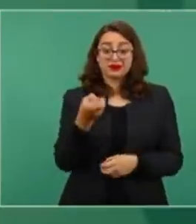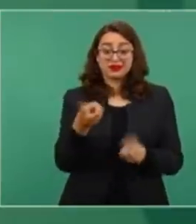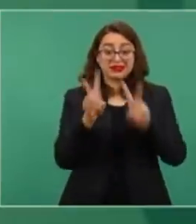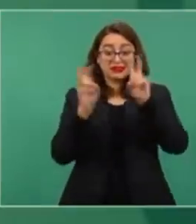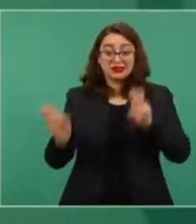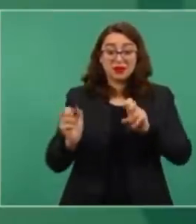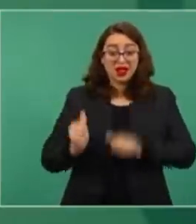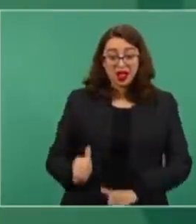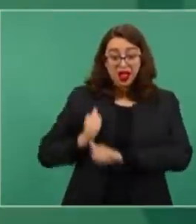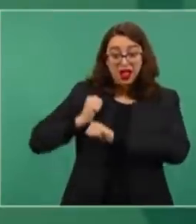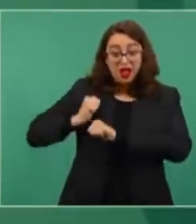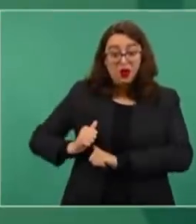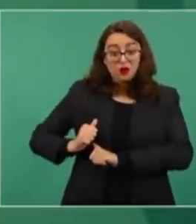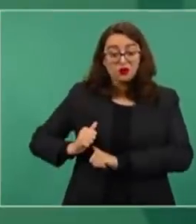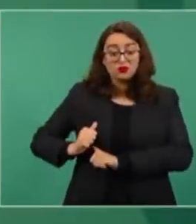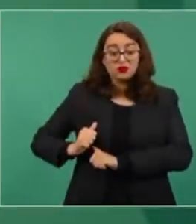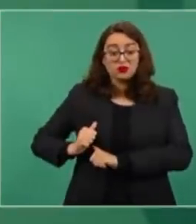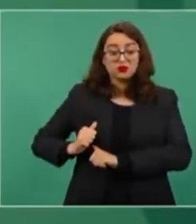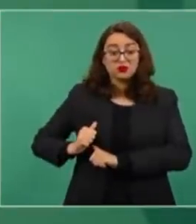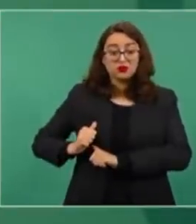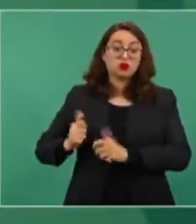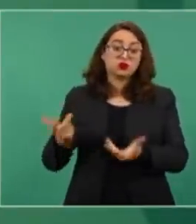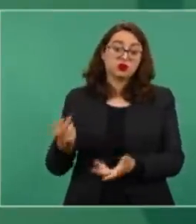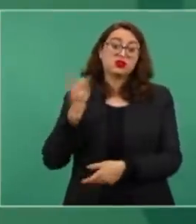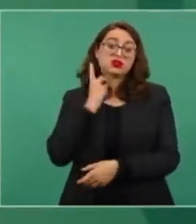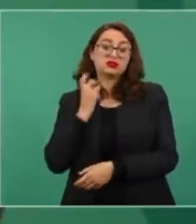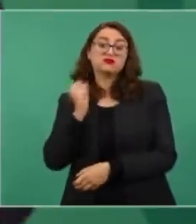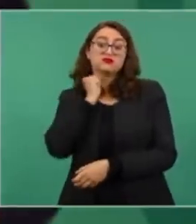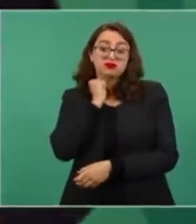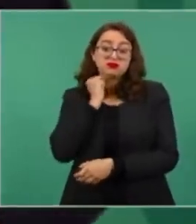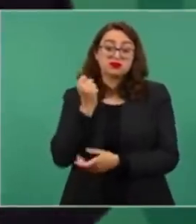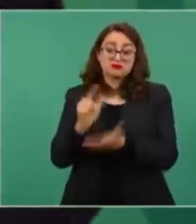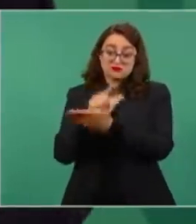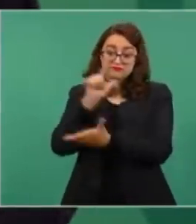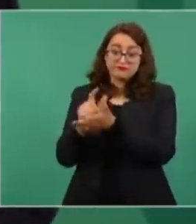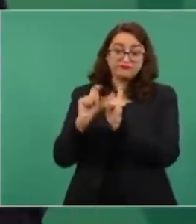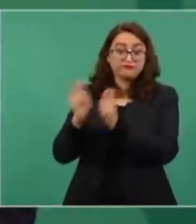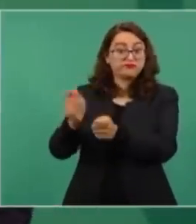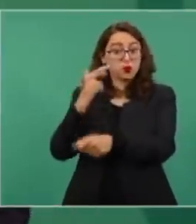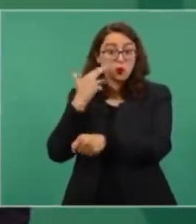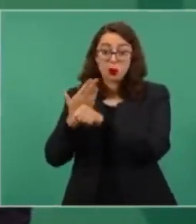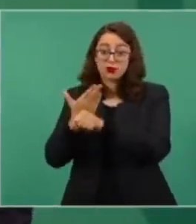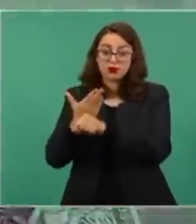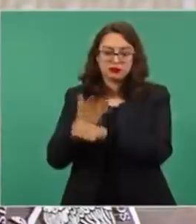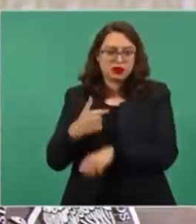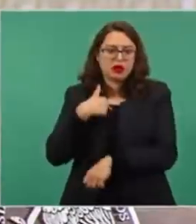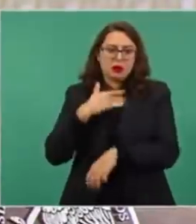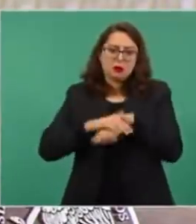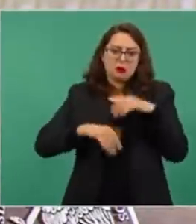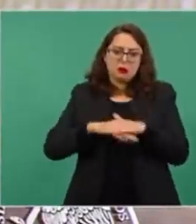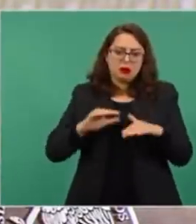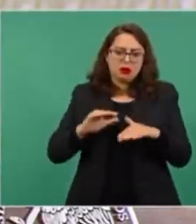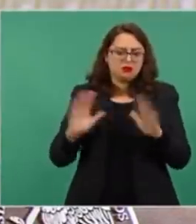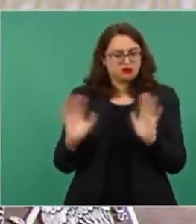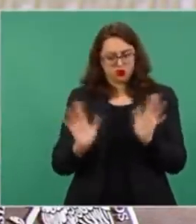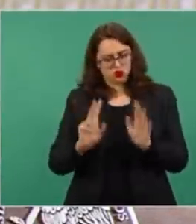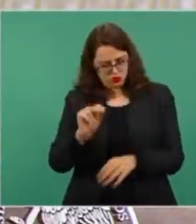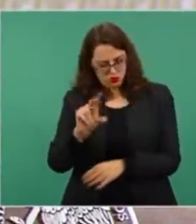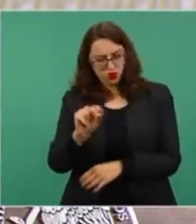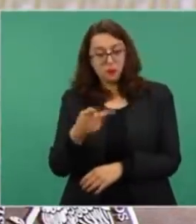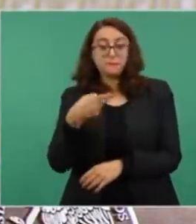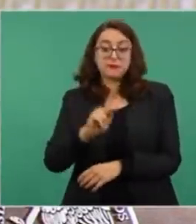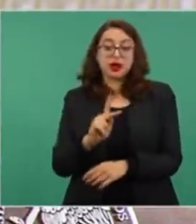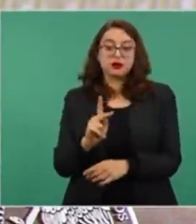no estoy evadiendo el caso, pero sí es un asunto que corresponde